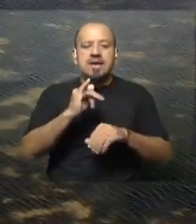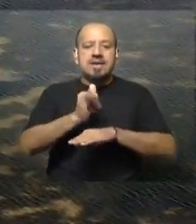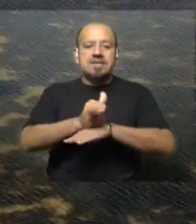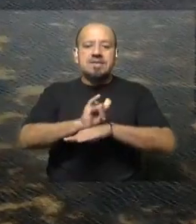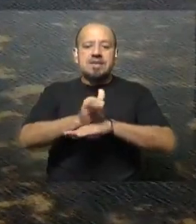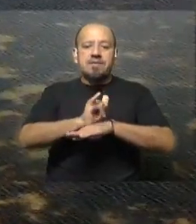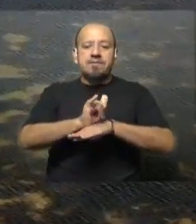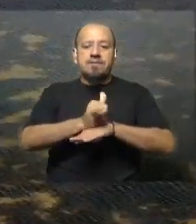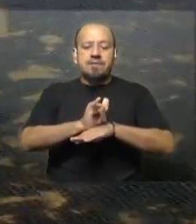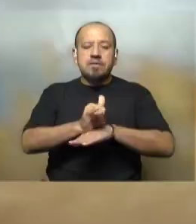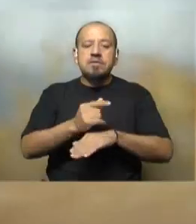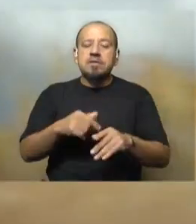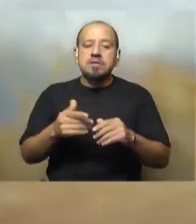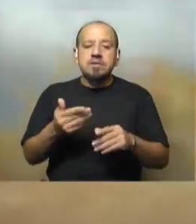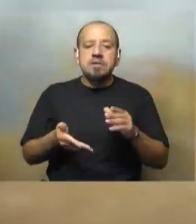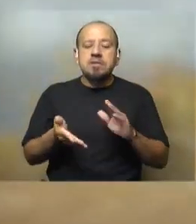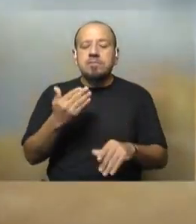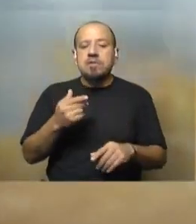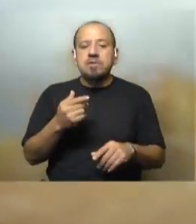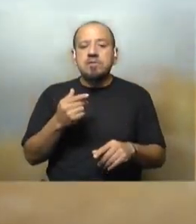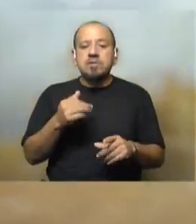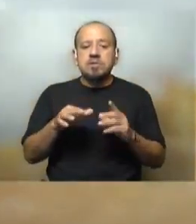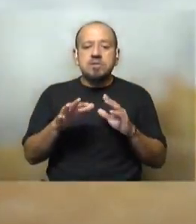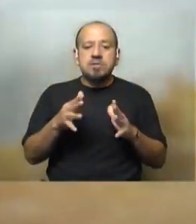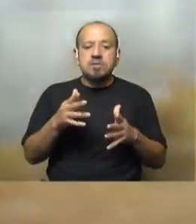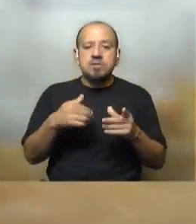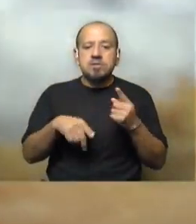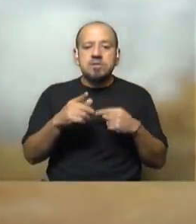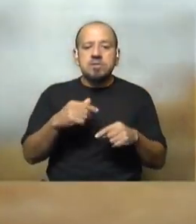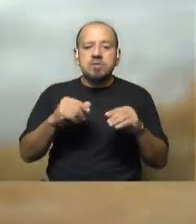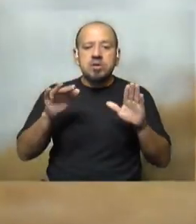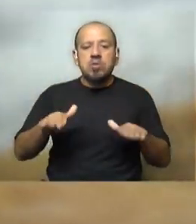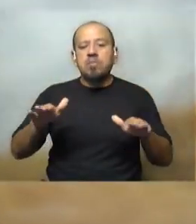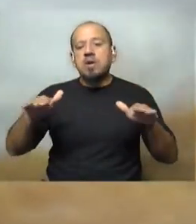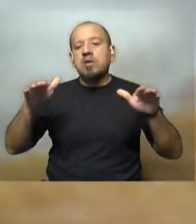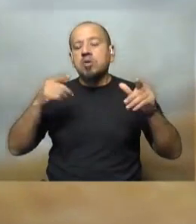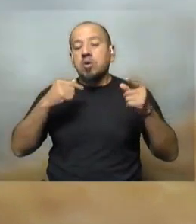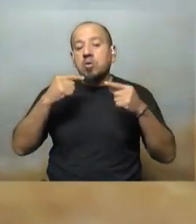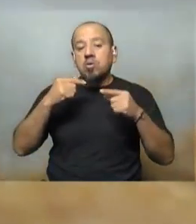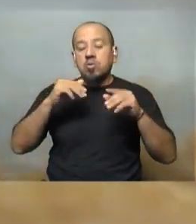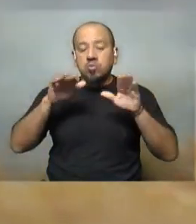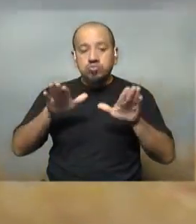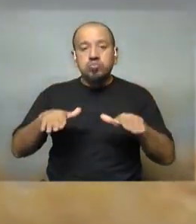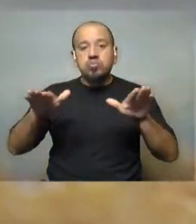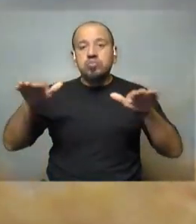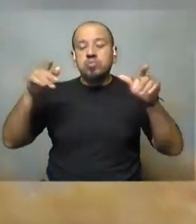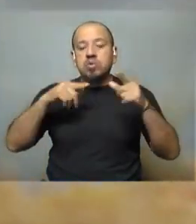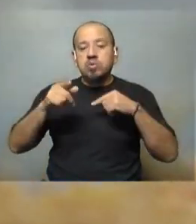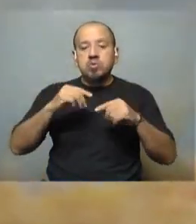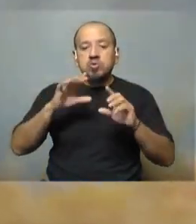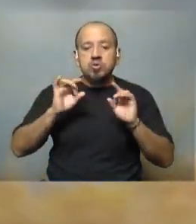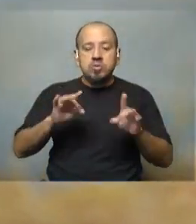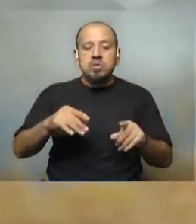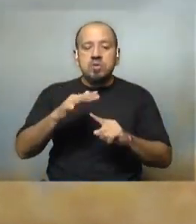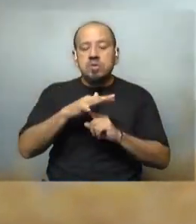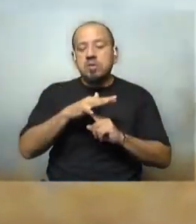principal factor. Un resultado interesante es que las aves, cuando consideramos solo los meses de invierno, que no